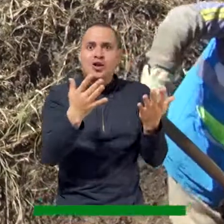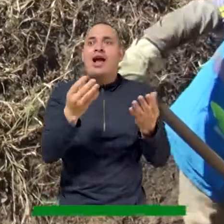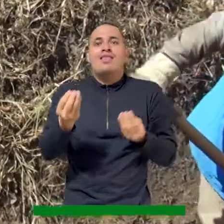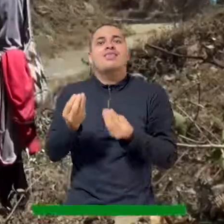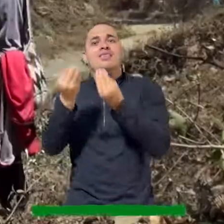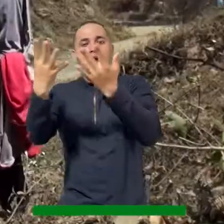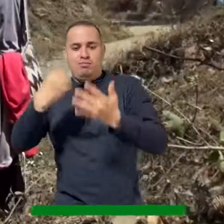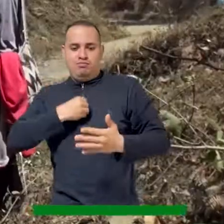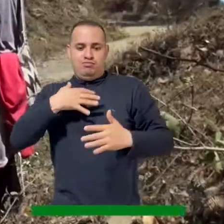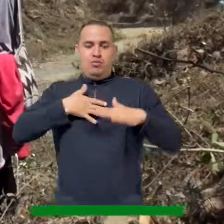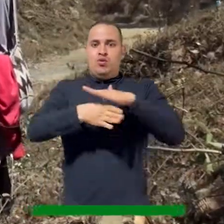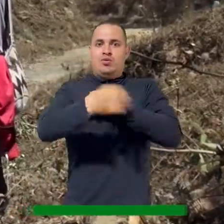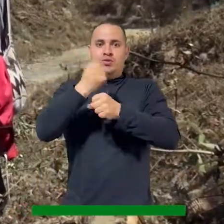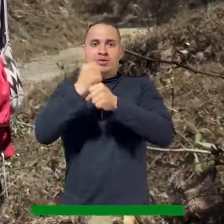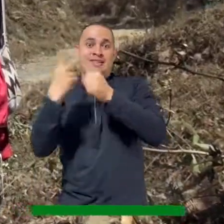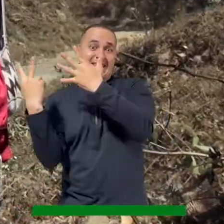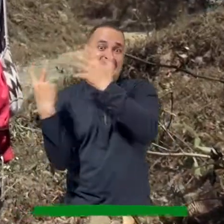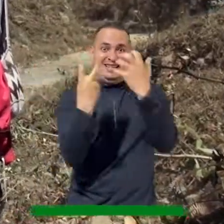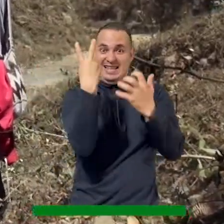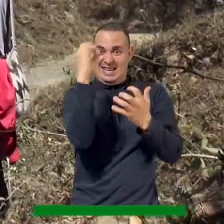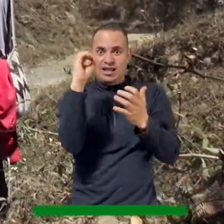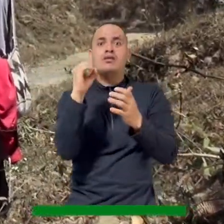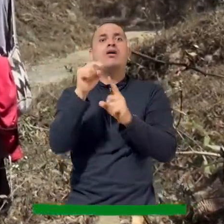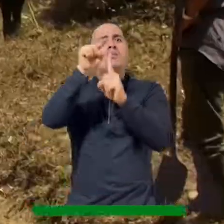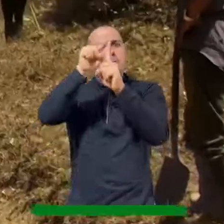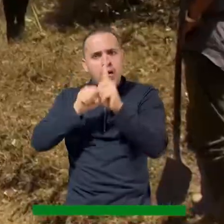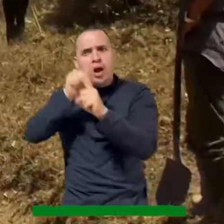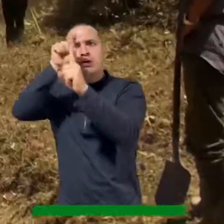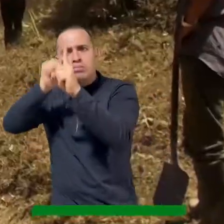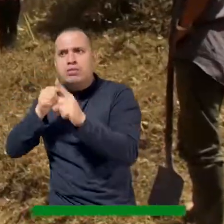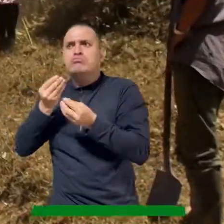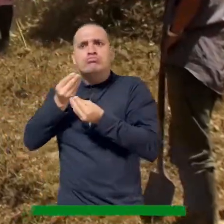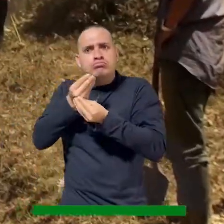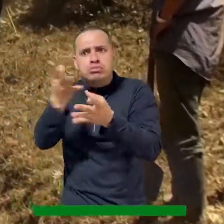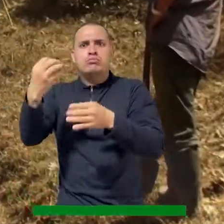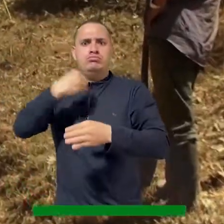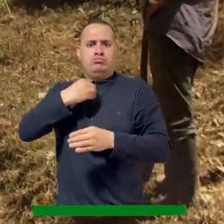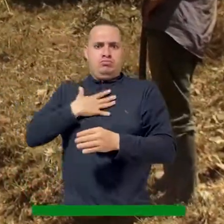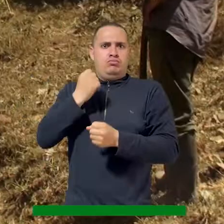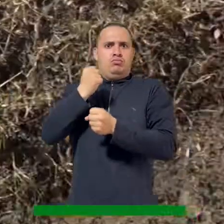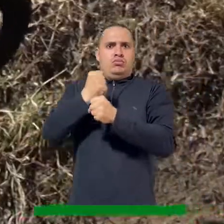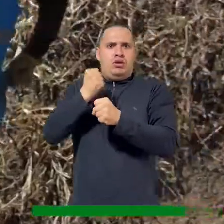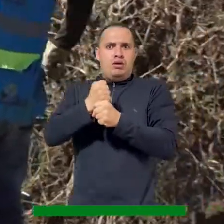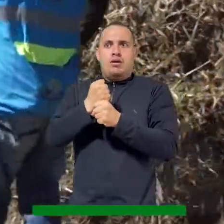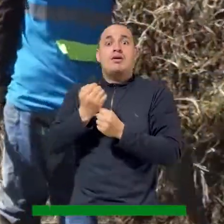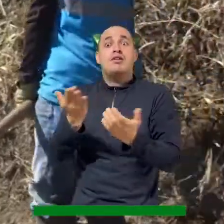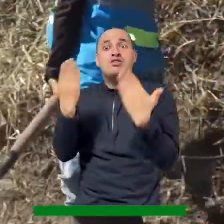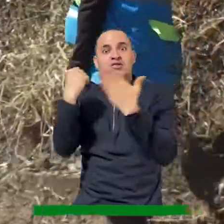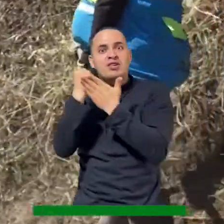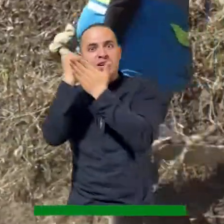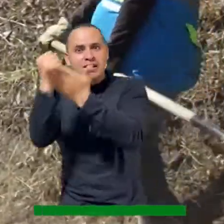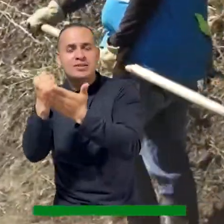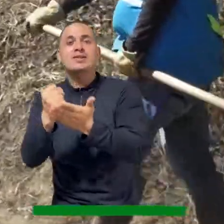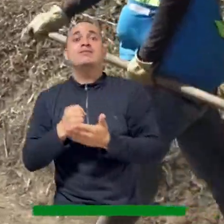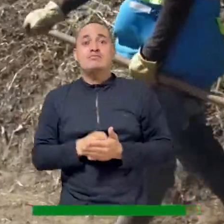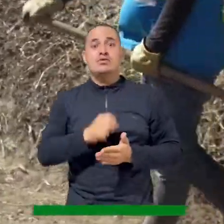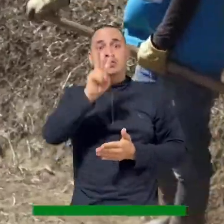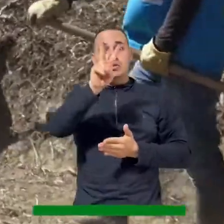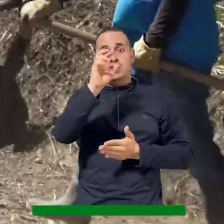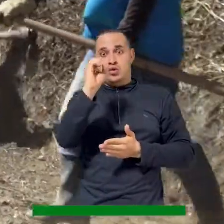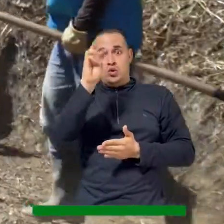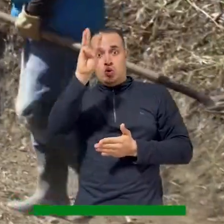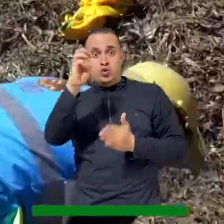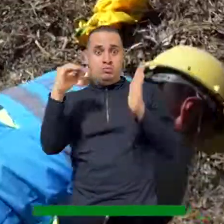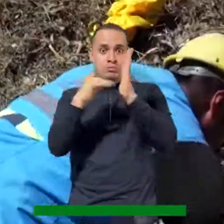genera más de 770 empleos directos mensuales y beneficia a más de 208 mil personas